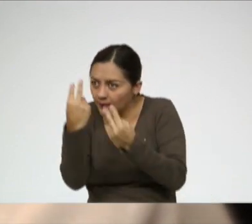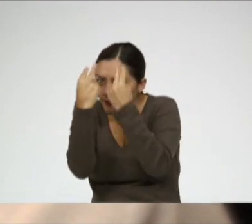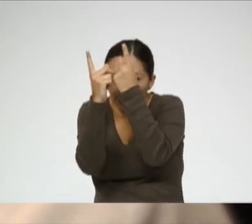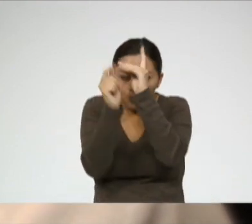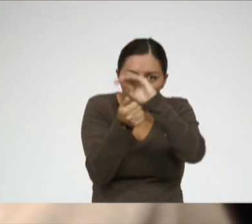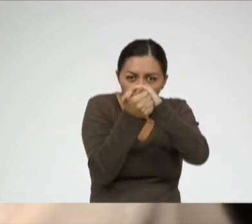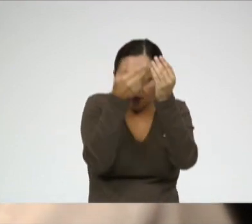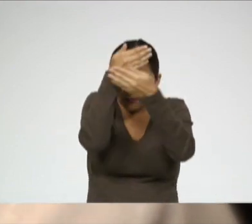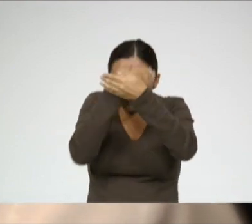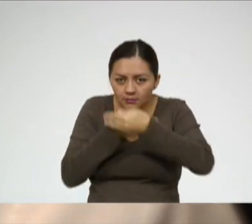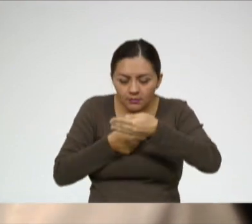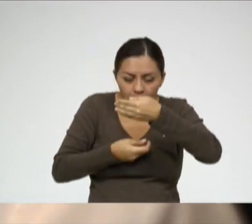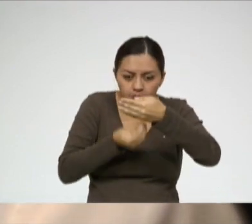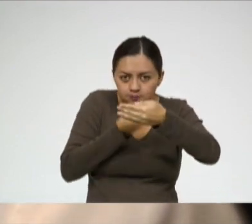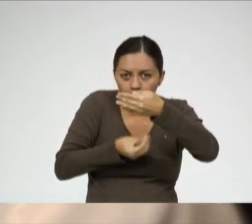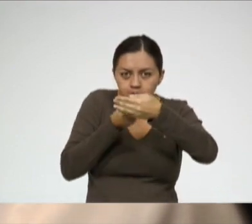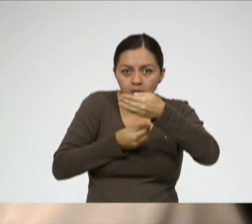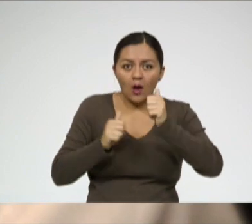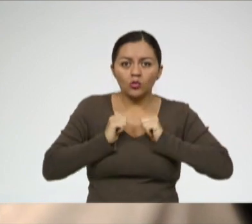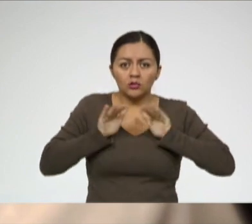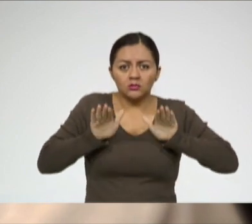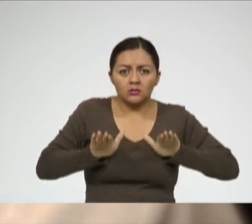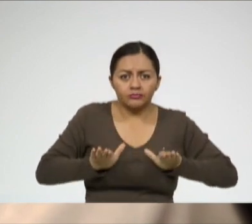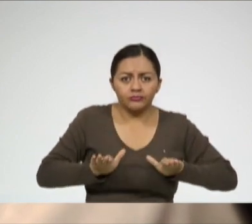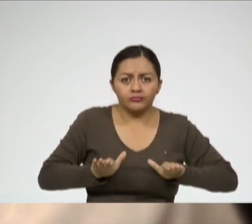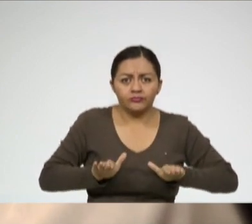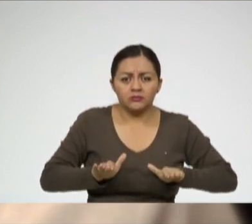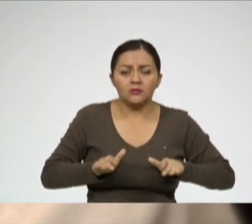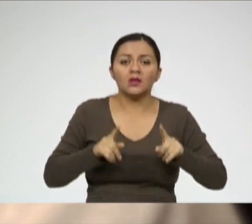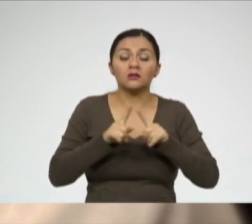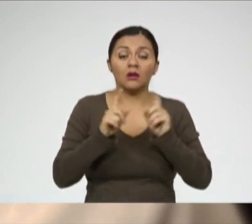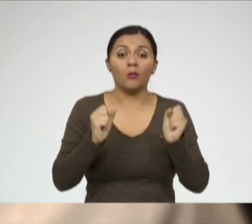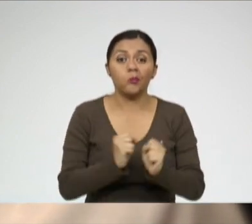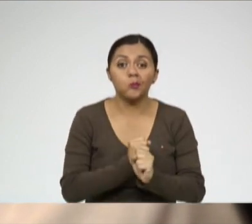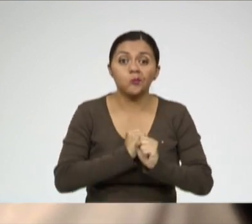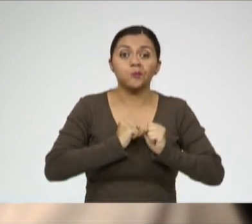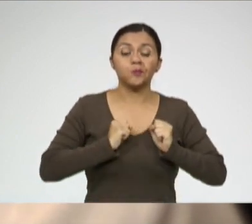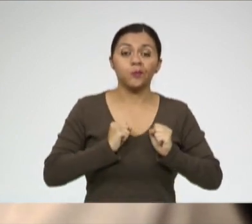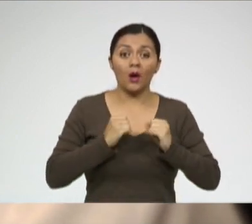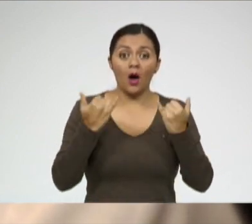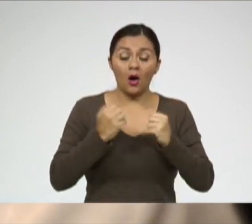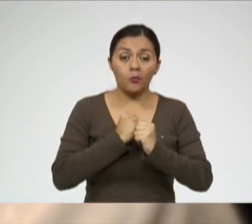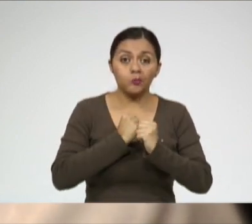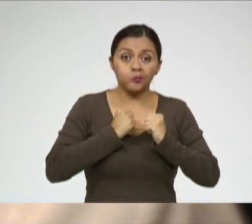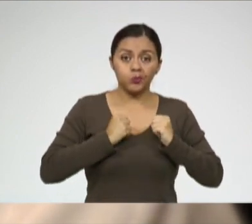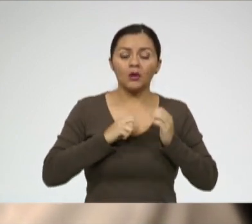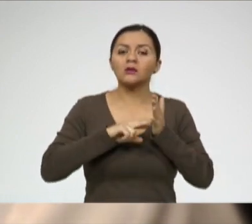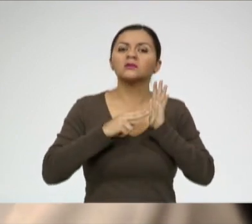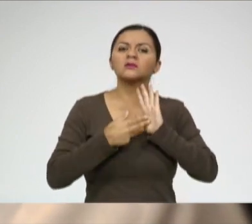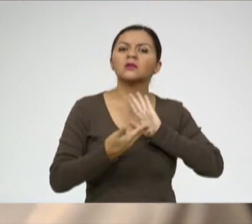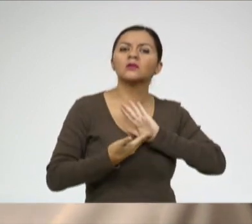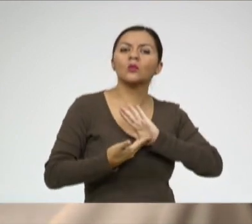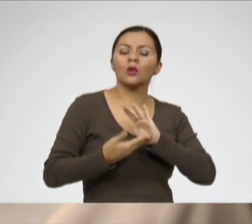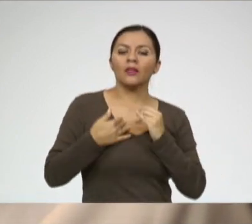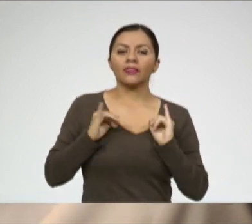vergüenza, que se baja mucho su autoestima. El sobrepeso ahora incluso estamos hablando de una moda, la moda de estar delgados. Entonces